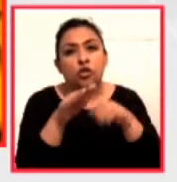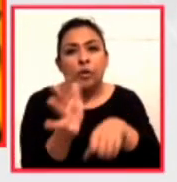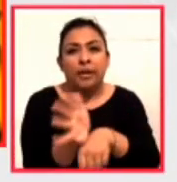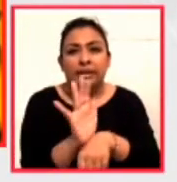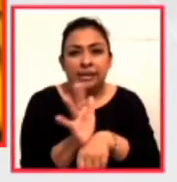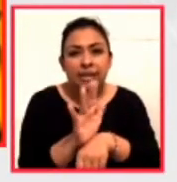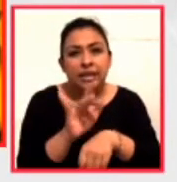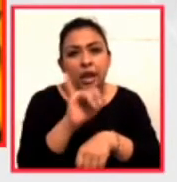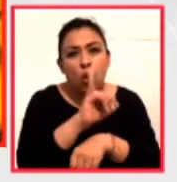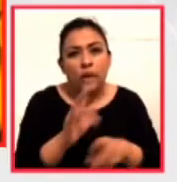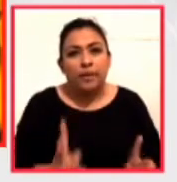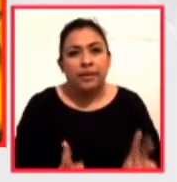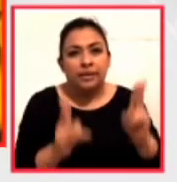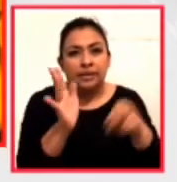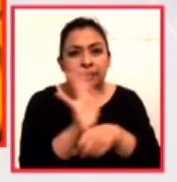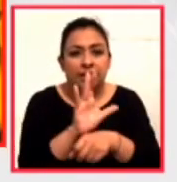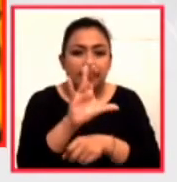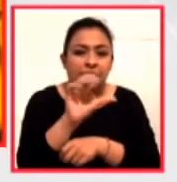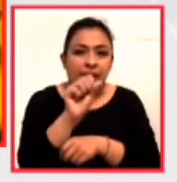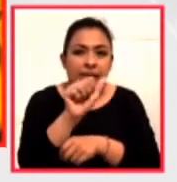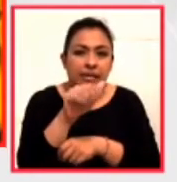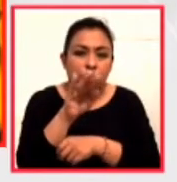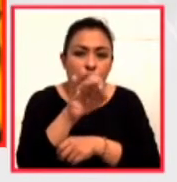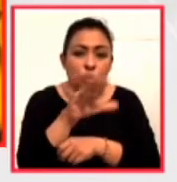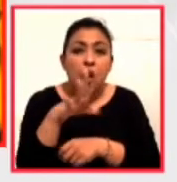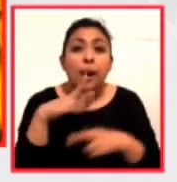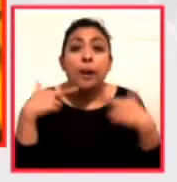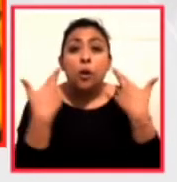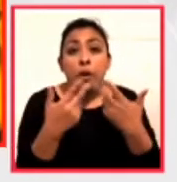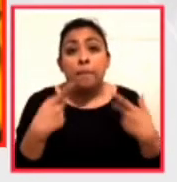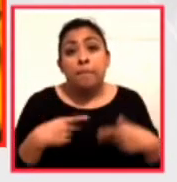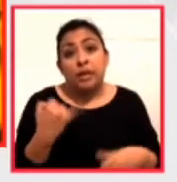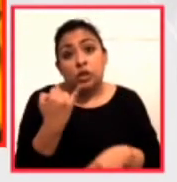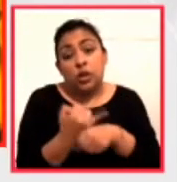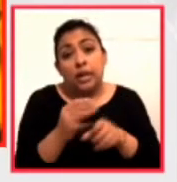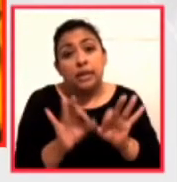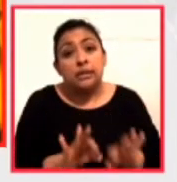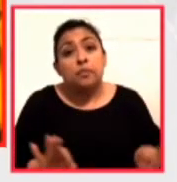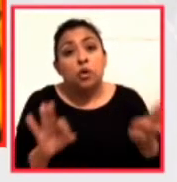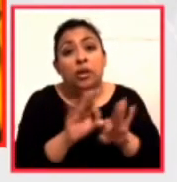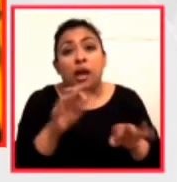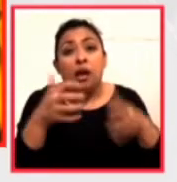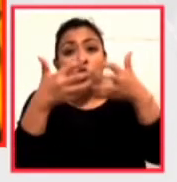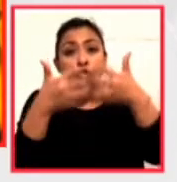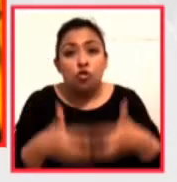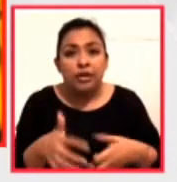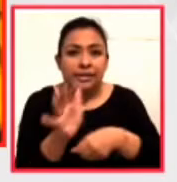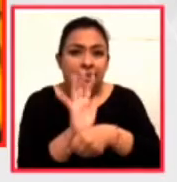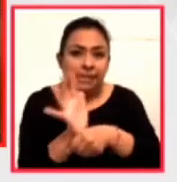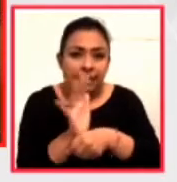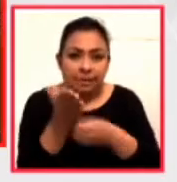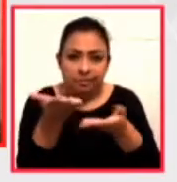jueves de cine en casa de buñuel reúne algunos de los personajes más destacados de la industria del séptimo arte